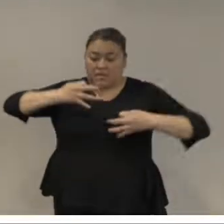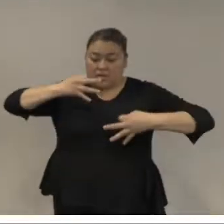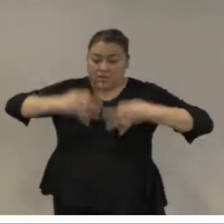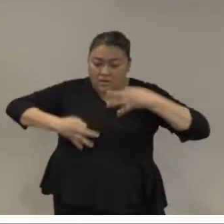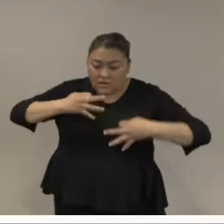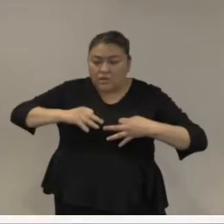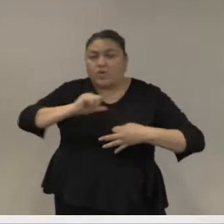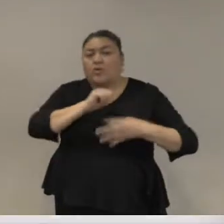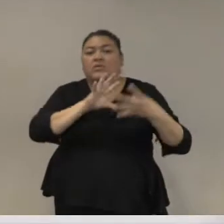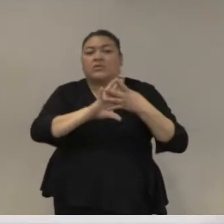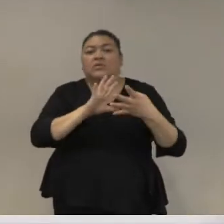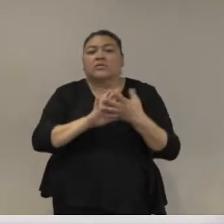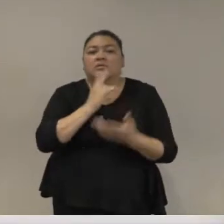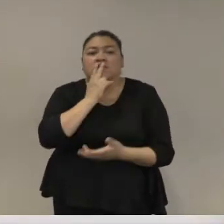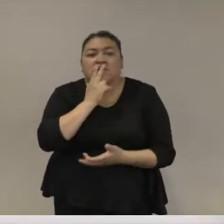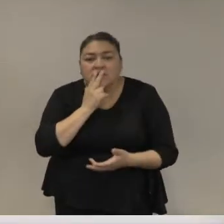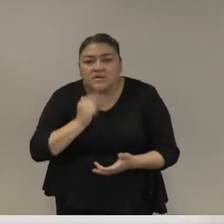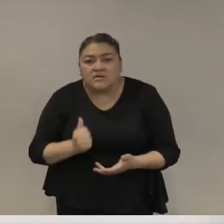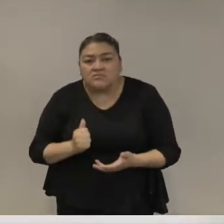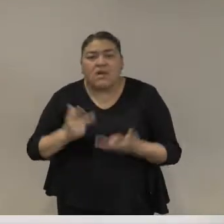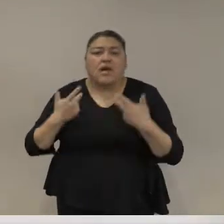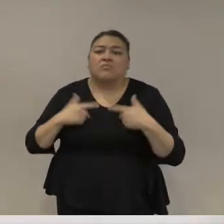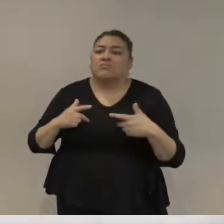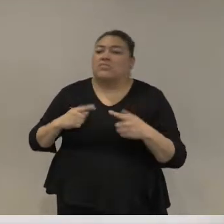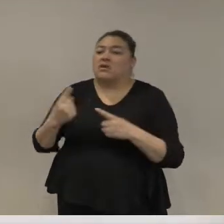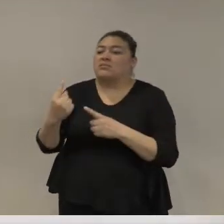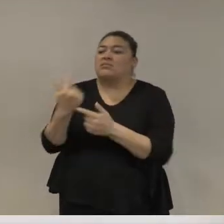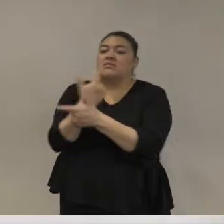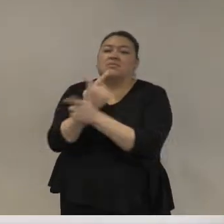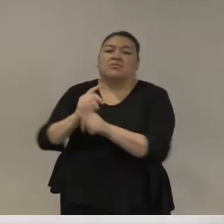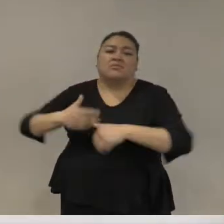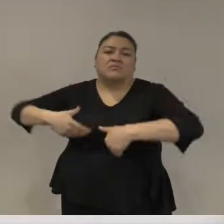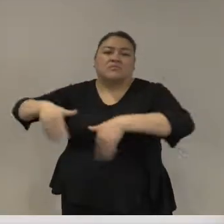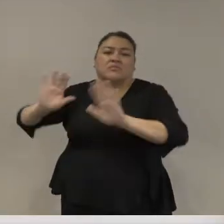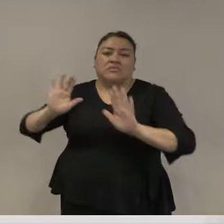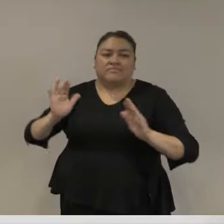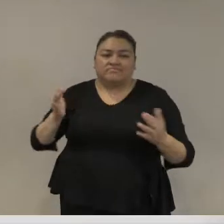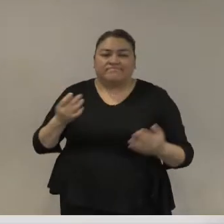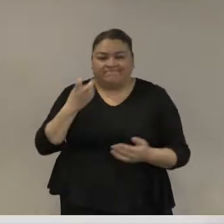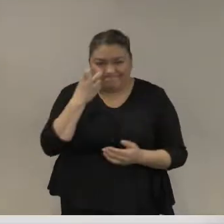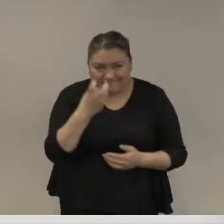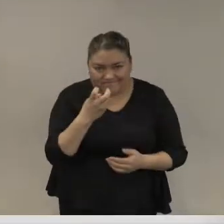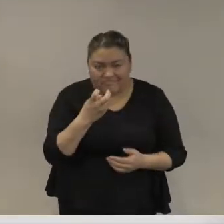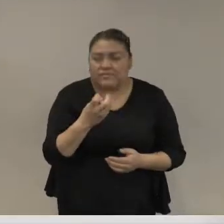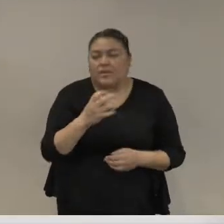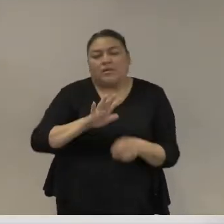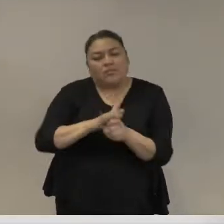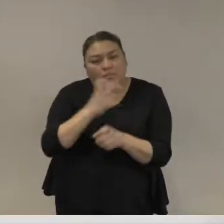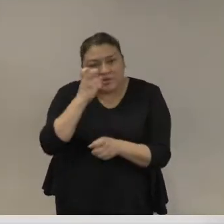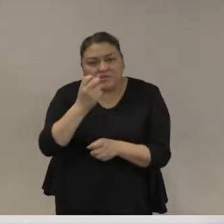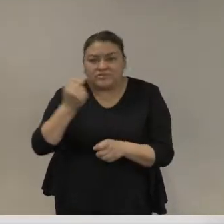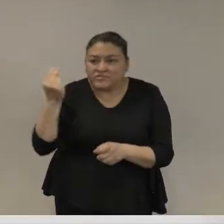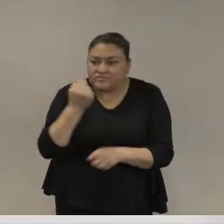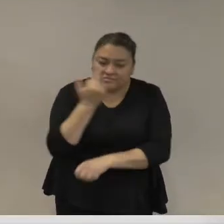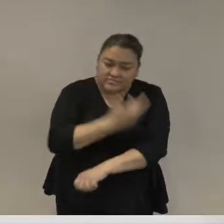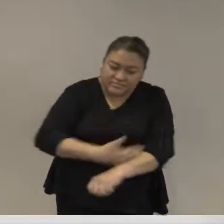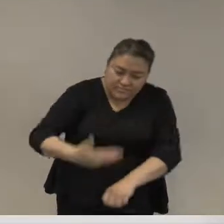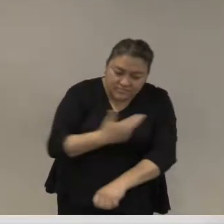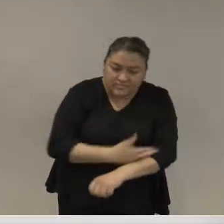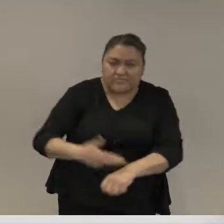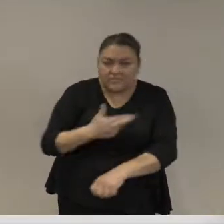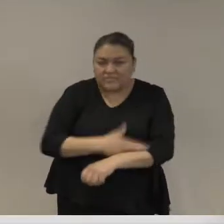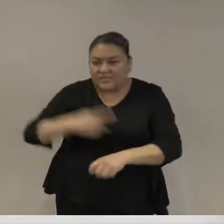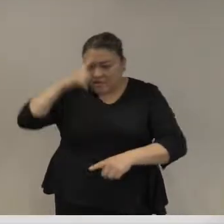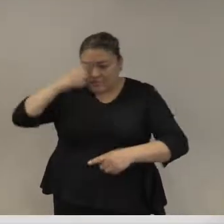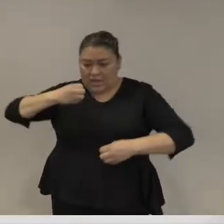funcionan para hacerlo bien se necesita un sistema judicial con bajas cargas de casos por